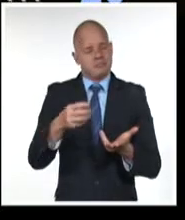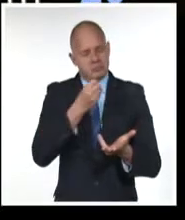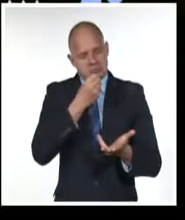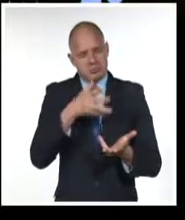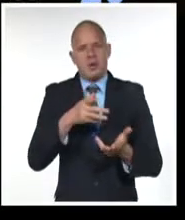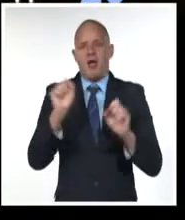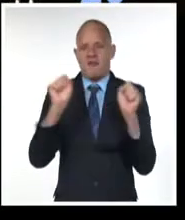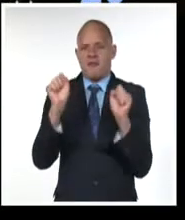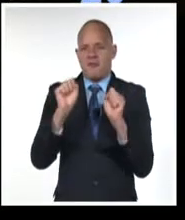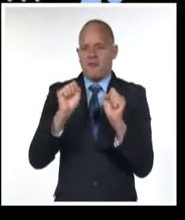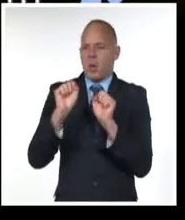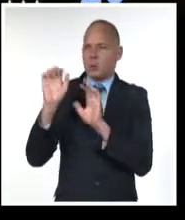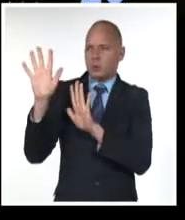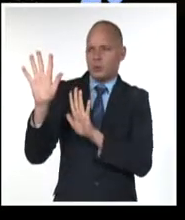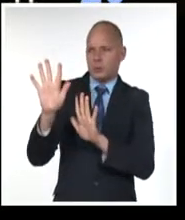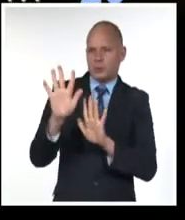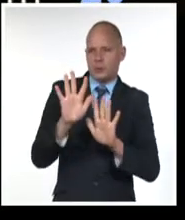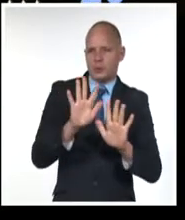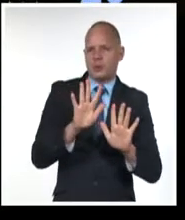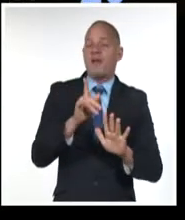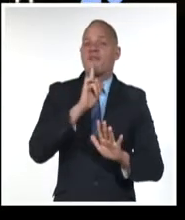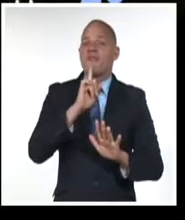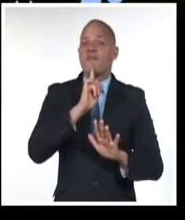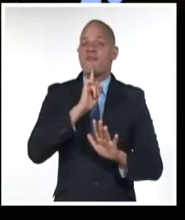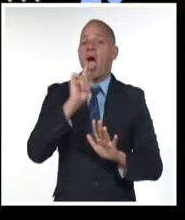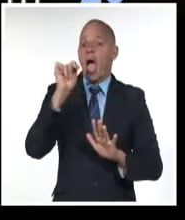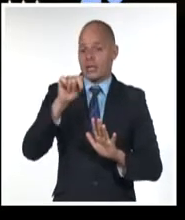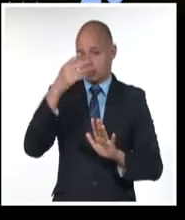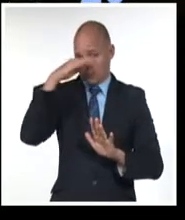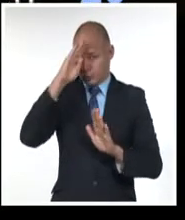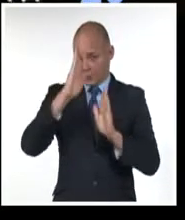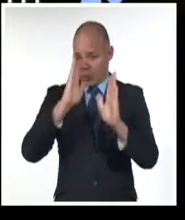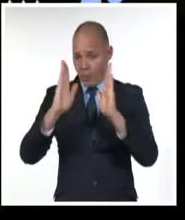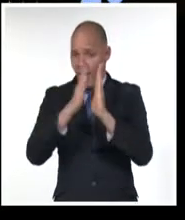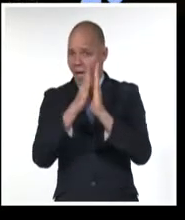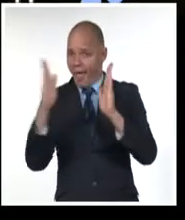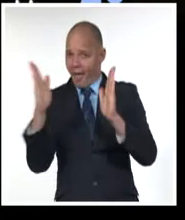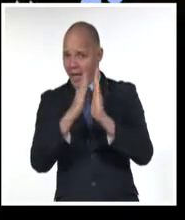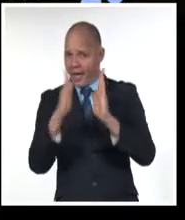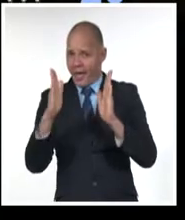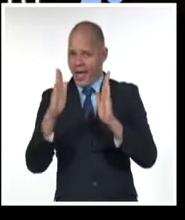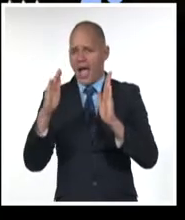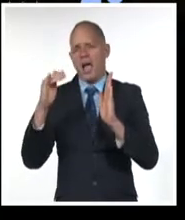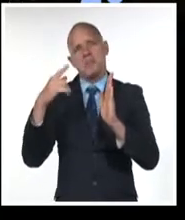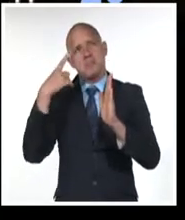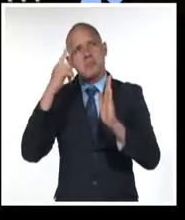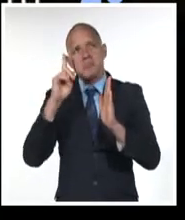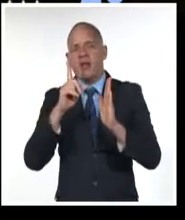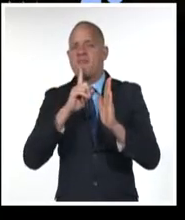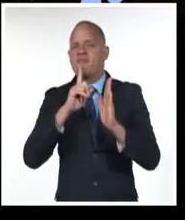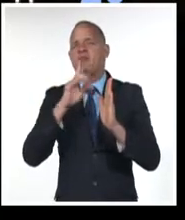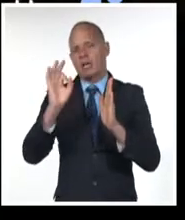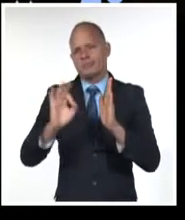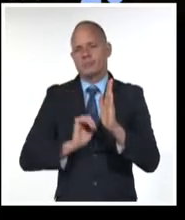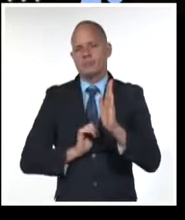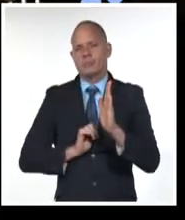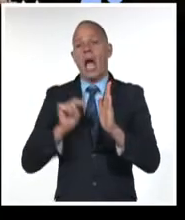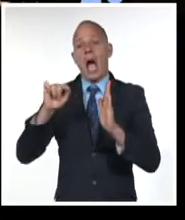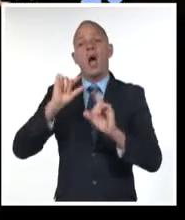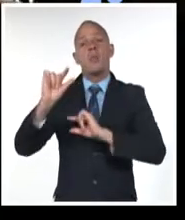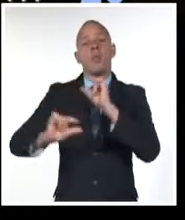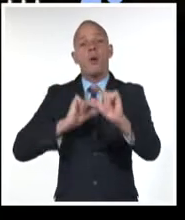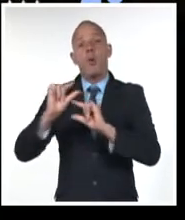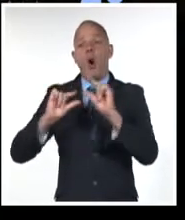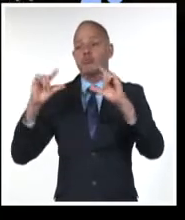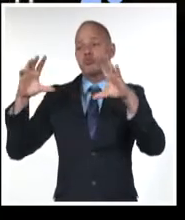el viernes 25 al occidente de nuestro país. Todavía está un poco lejos pero se incrementará los nublados y las lluvias en gran